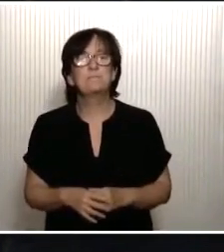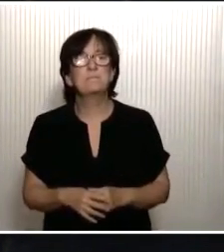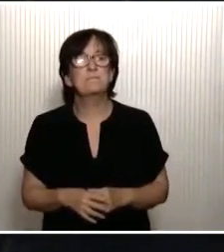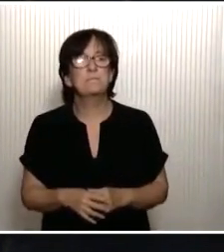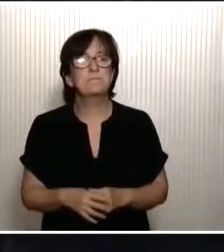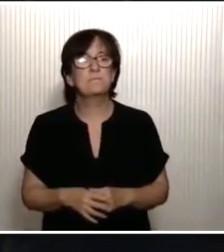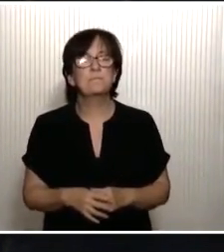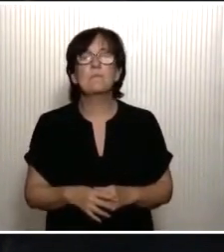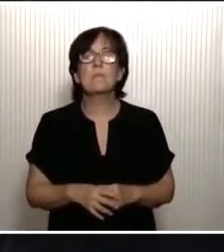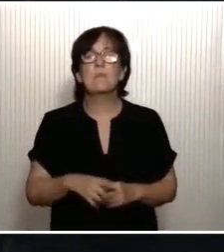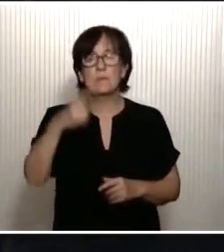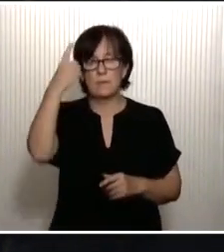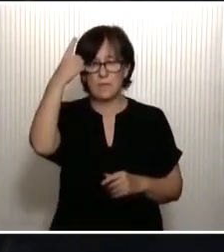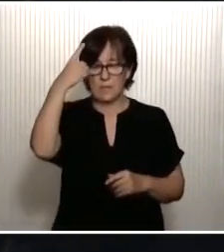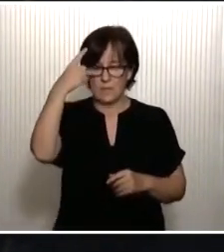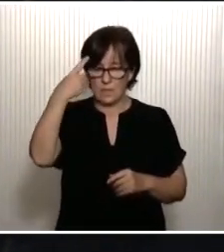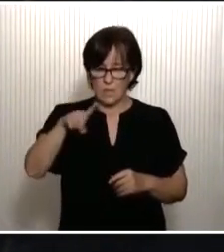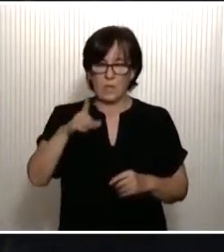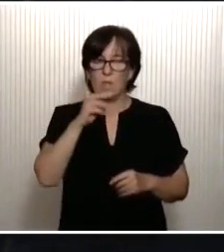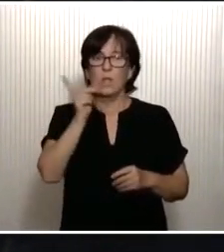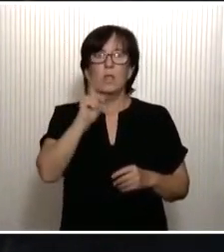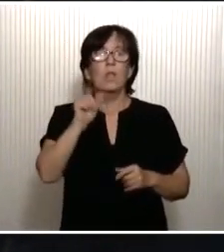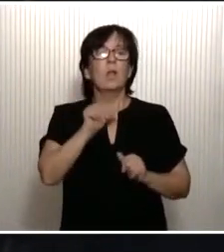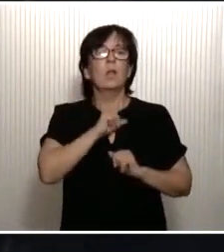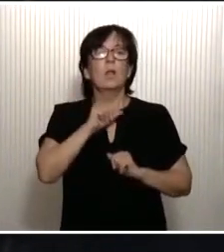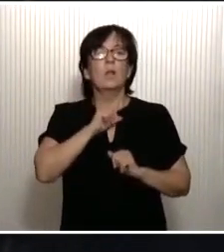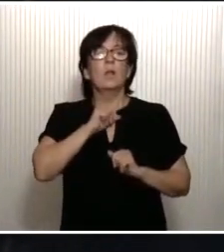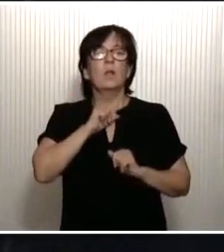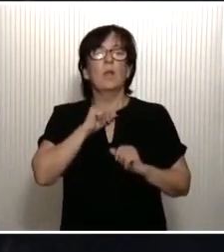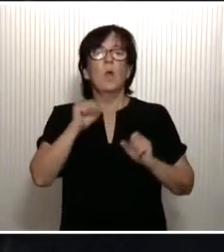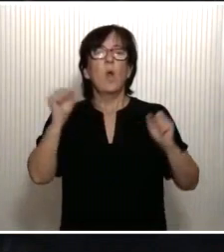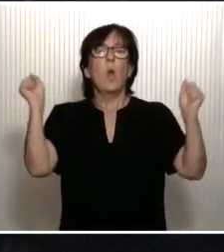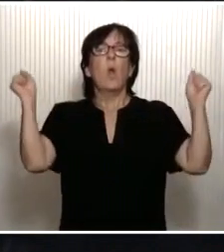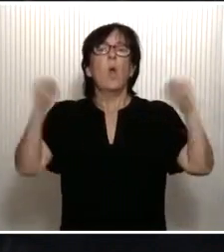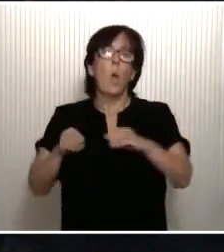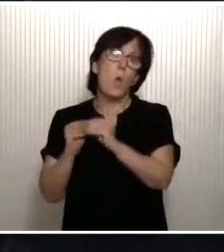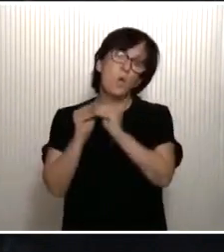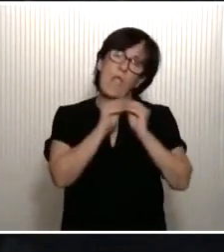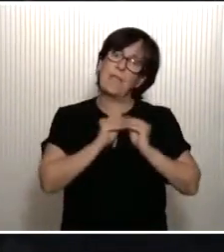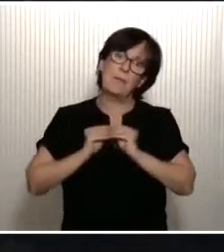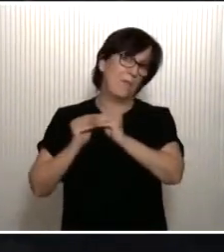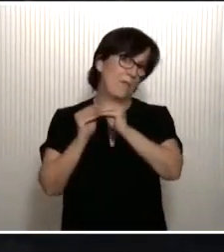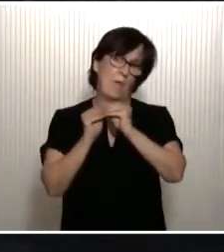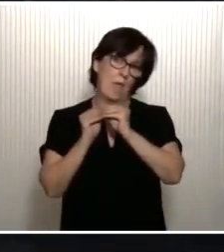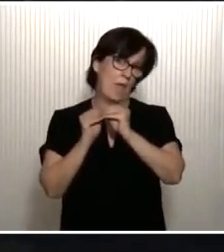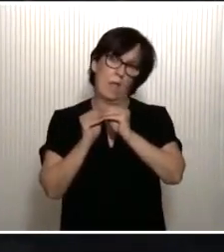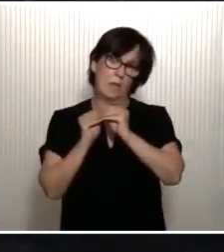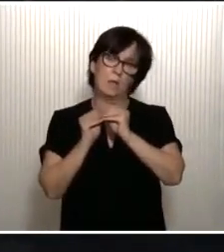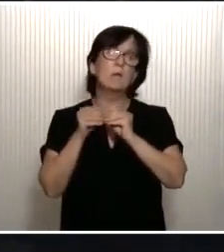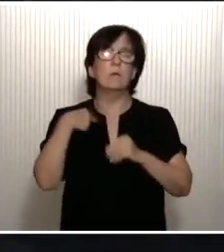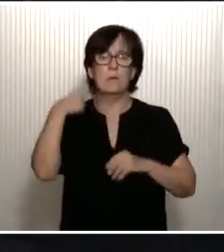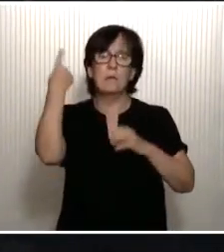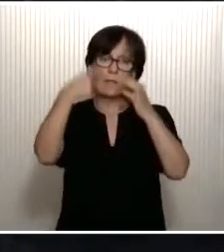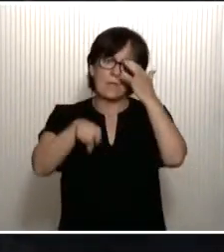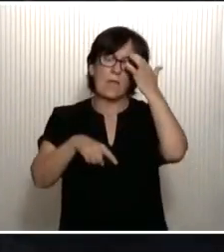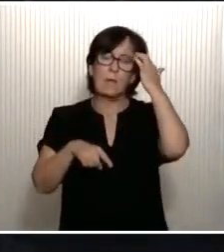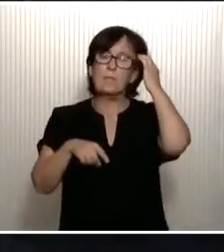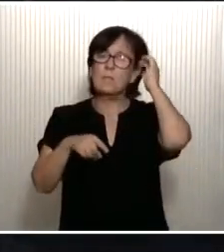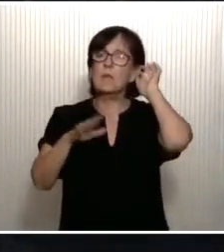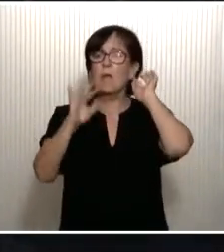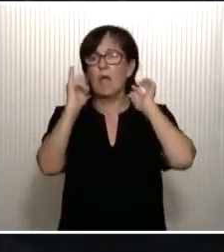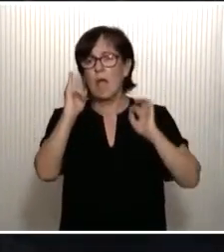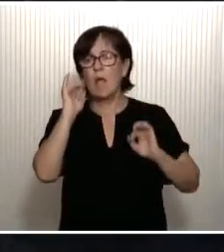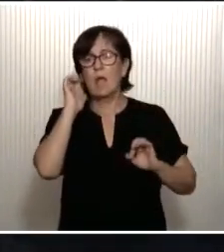Sé bien, por tanto, que no cabe aspirar a la unanimidad. De sobra sabemos que